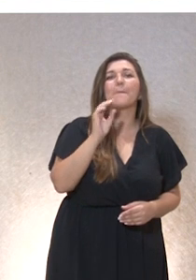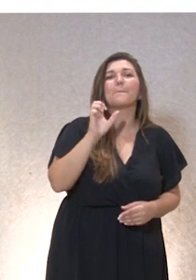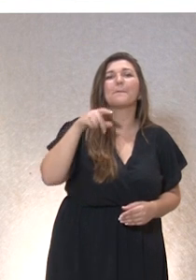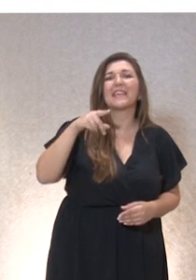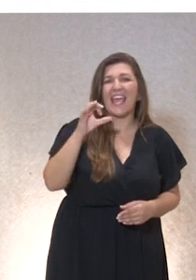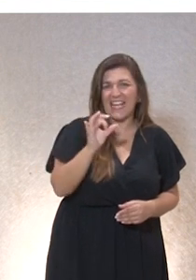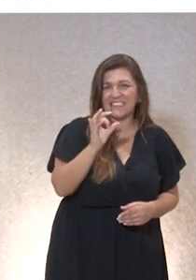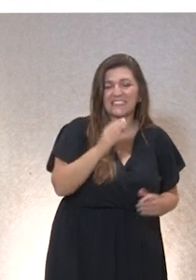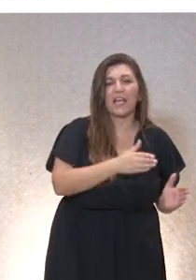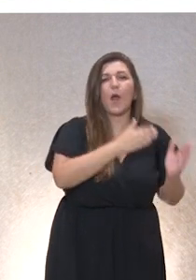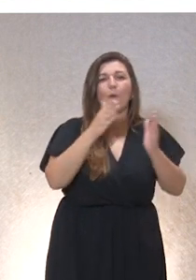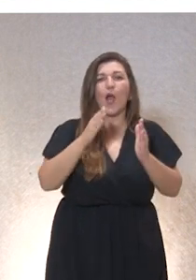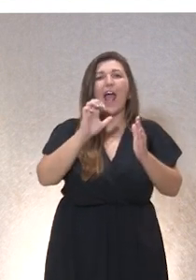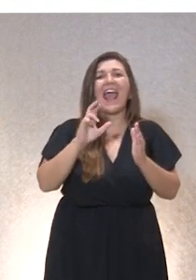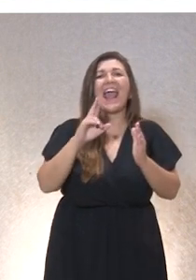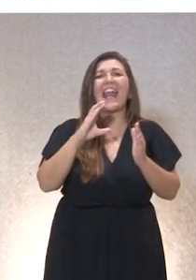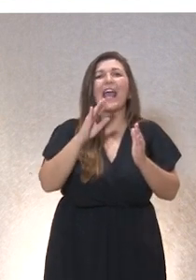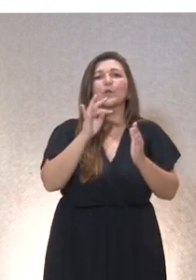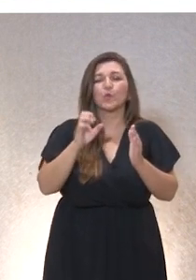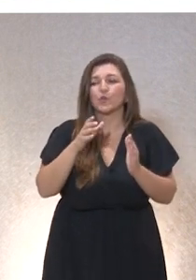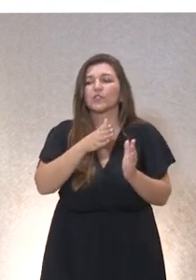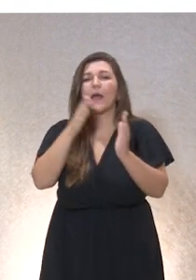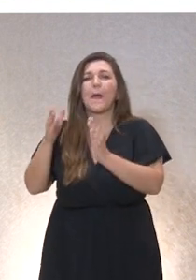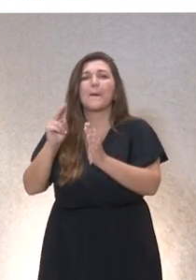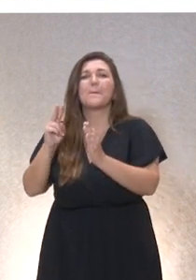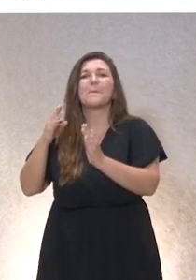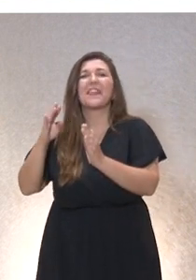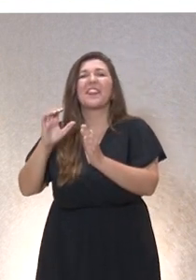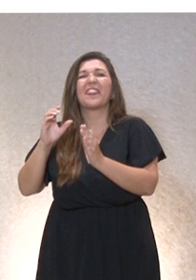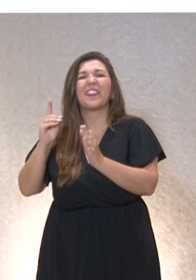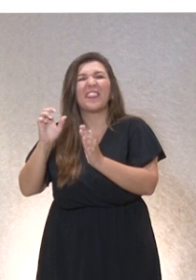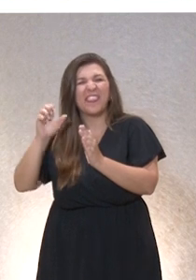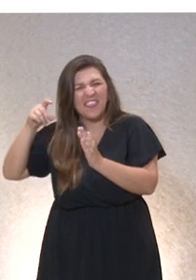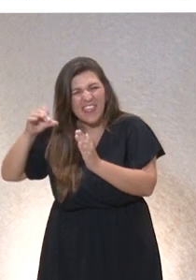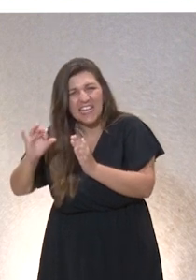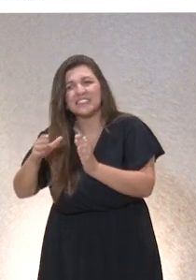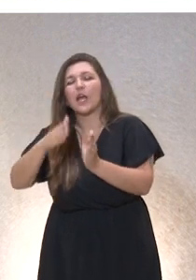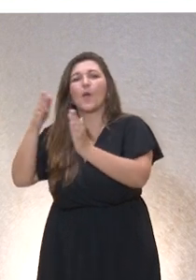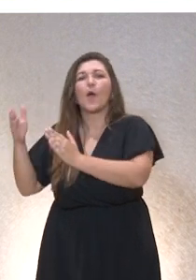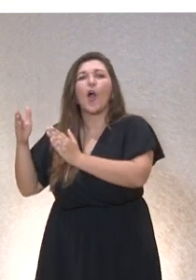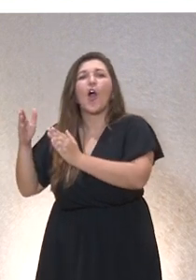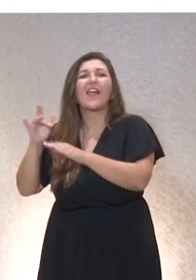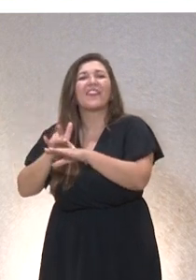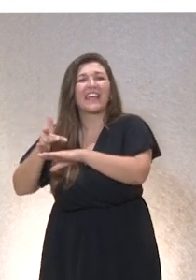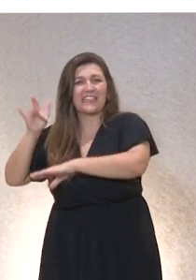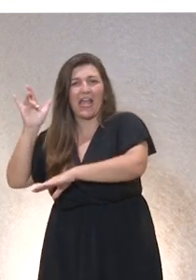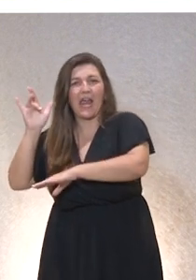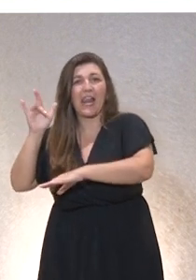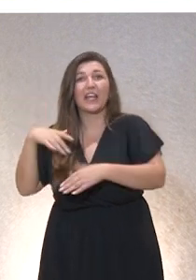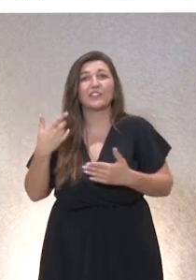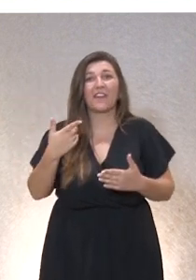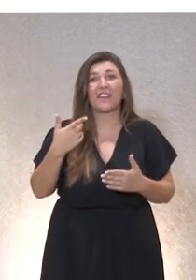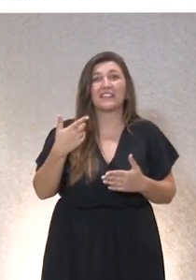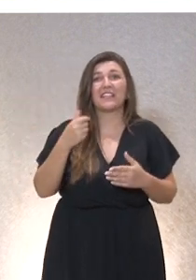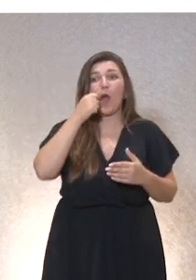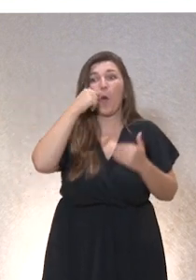Homo videns o el Homo digitalis y se ha producido una evolución de la humanidad que